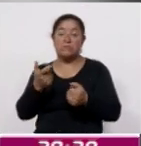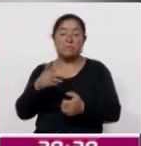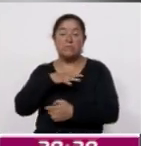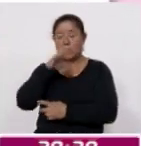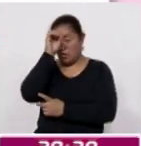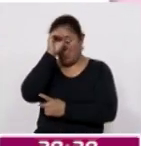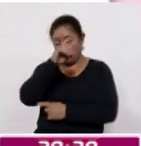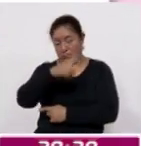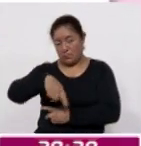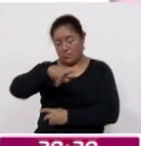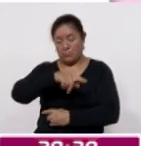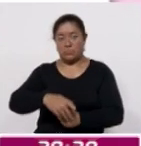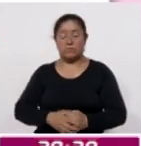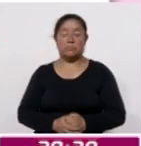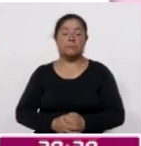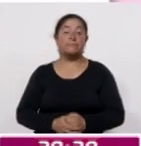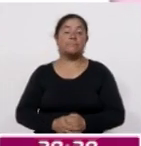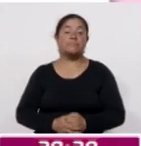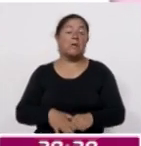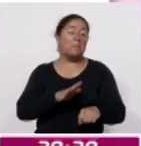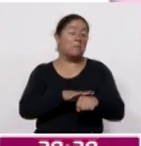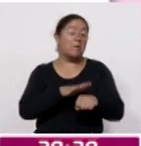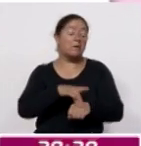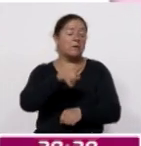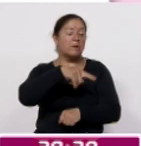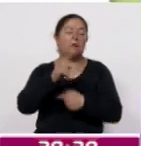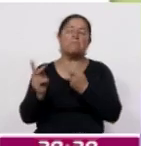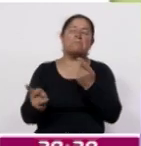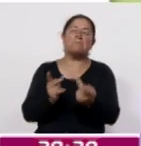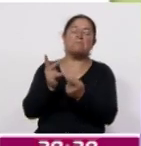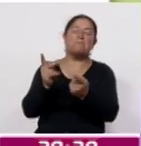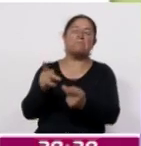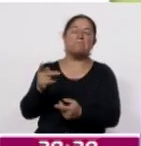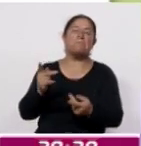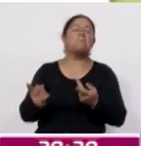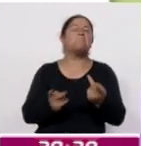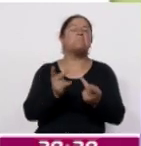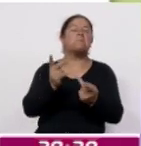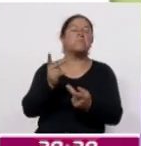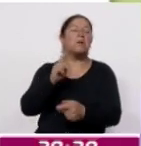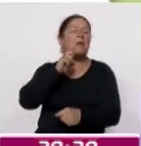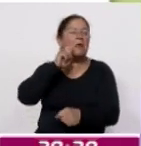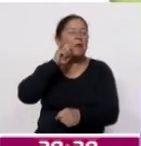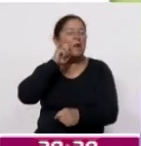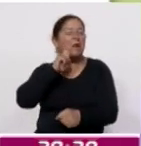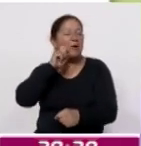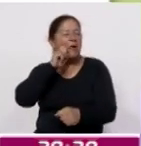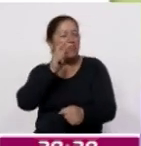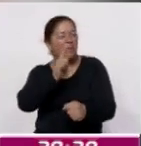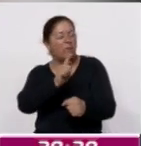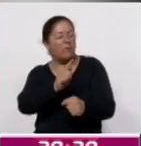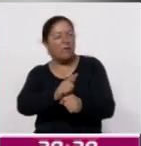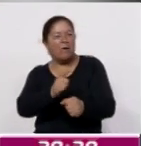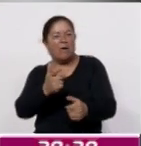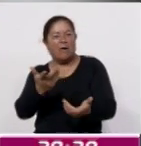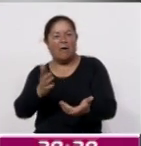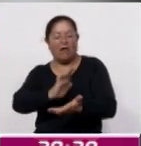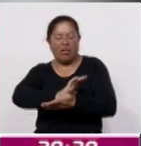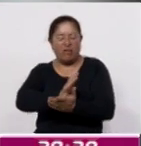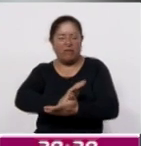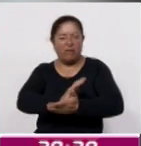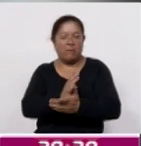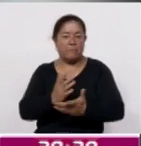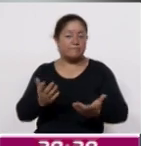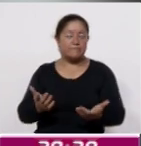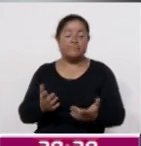orientó a las participantes sobre todo cómo evitar preguntas sexistas que perpetúan estereotipos y discriminación. Finalmente, la